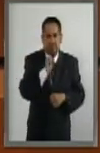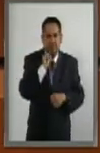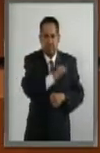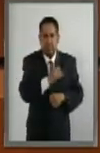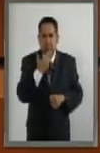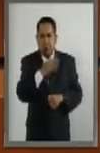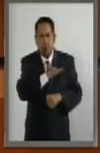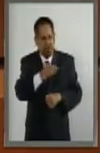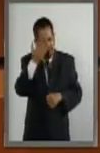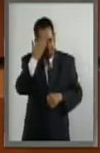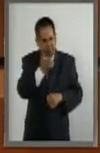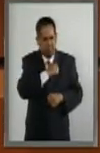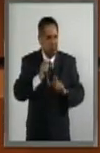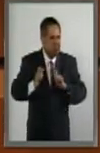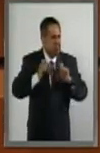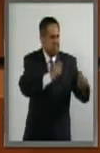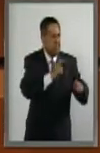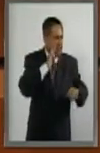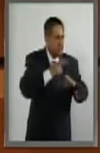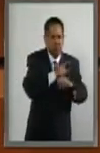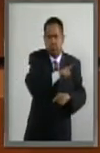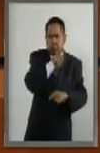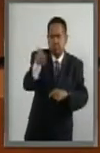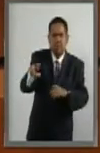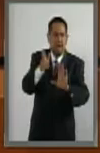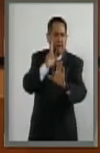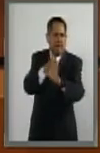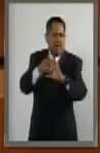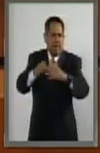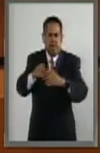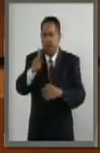capacidad para cumplir su encomienda ante Países Bajos.